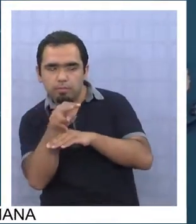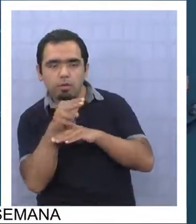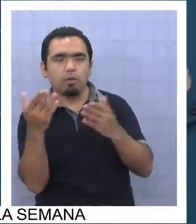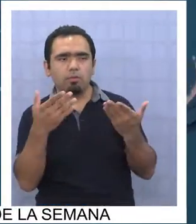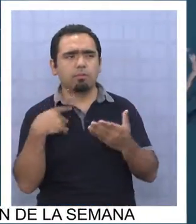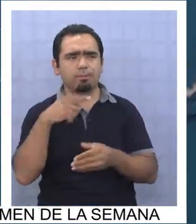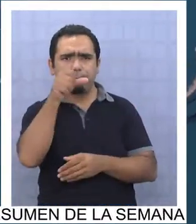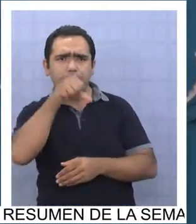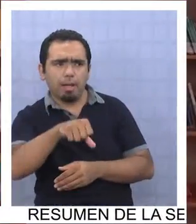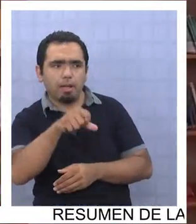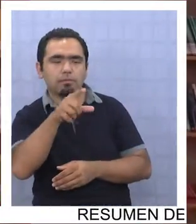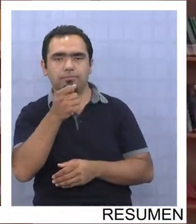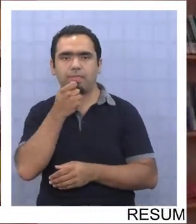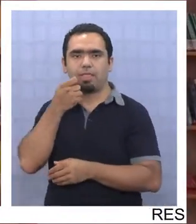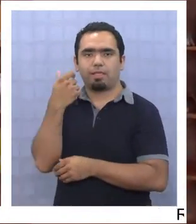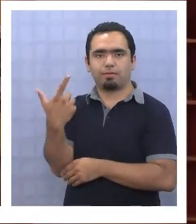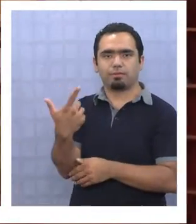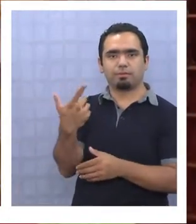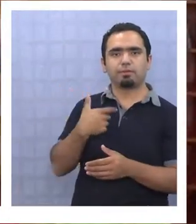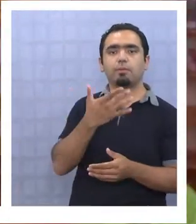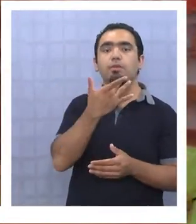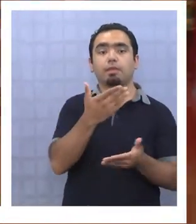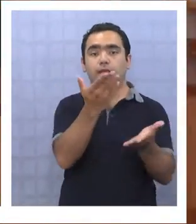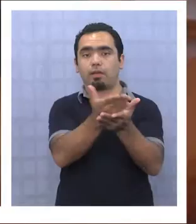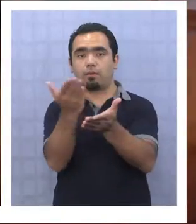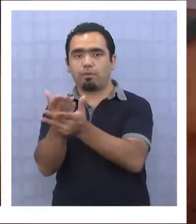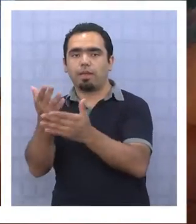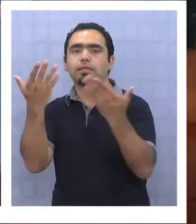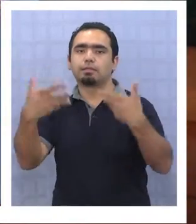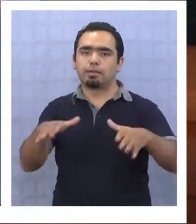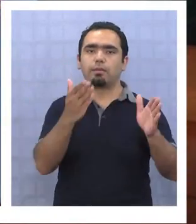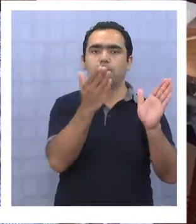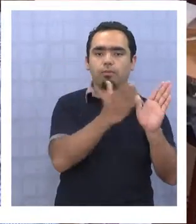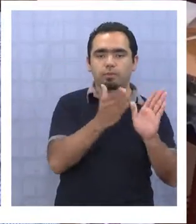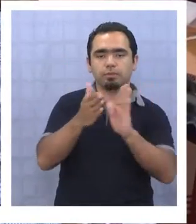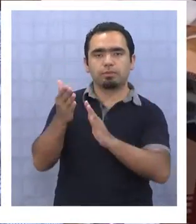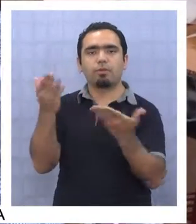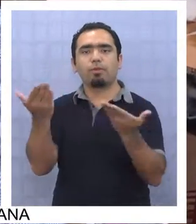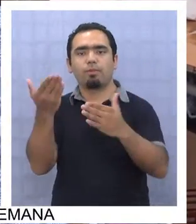prácticas que podrían ejercer los colegios que ya empiezan con su proceso de admisión.